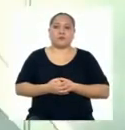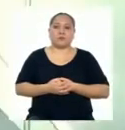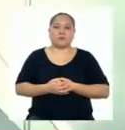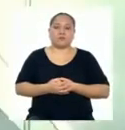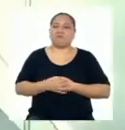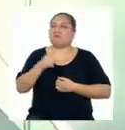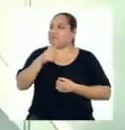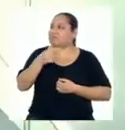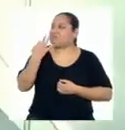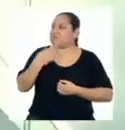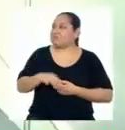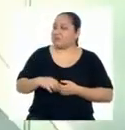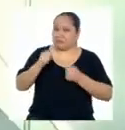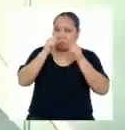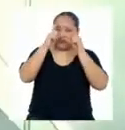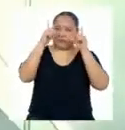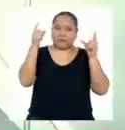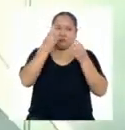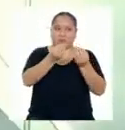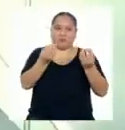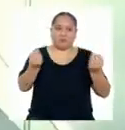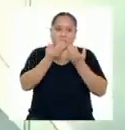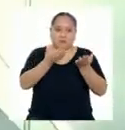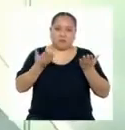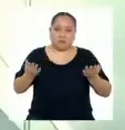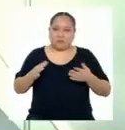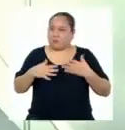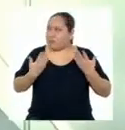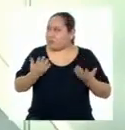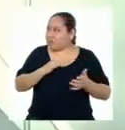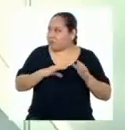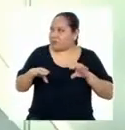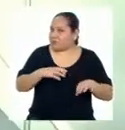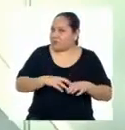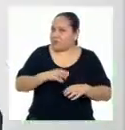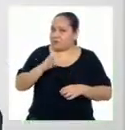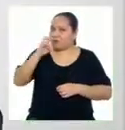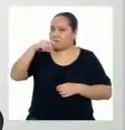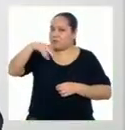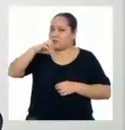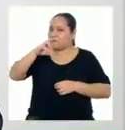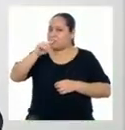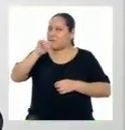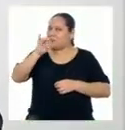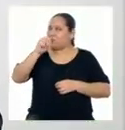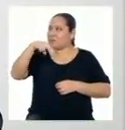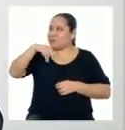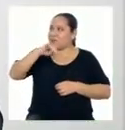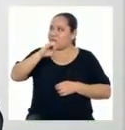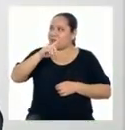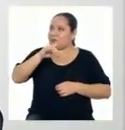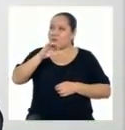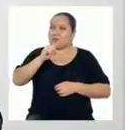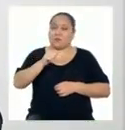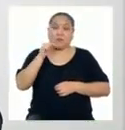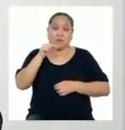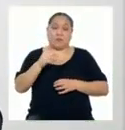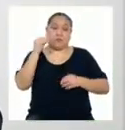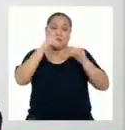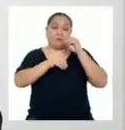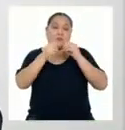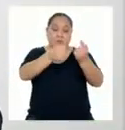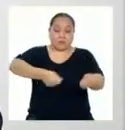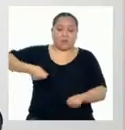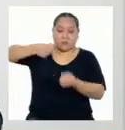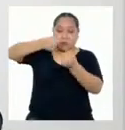Es realmente increíble La cantidad de cosas Que se pueden hacer Con energía nuclear Las aplicaciones nucleares En la agricultura